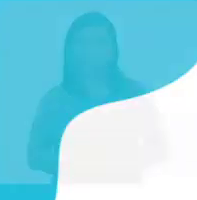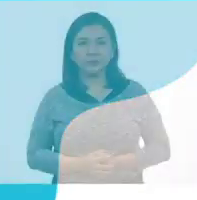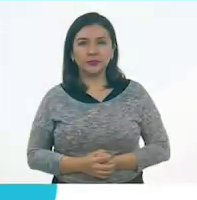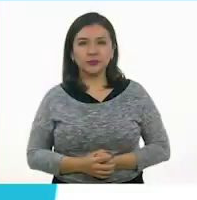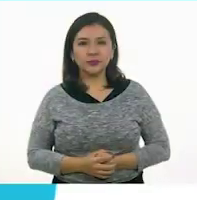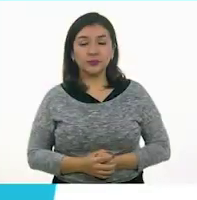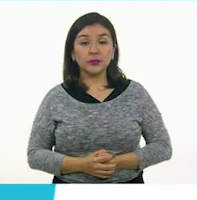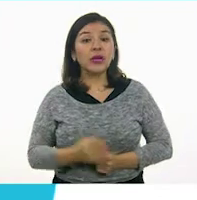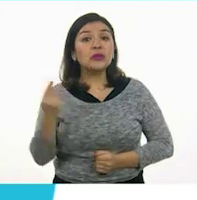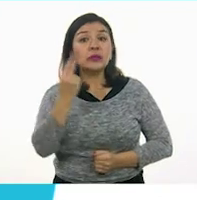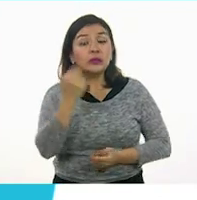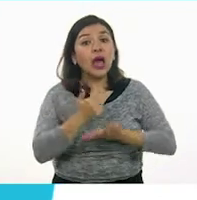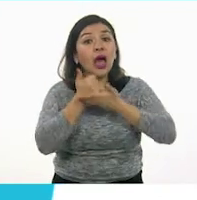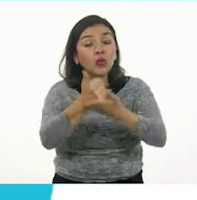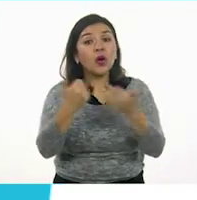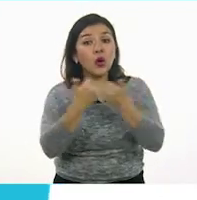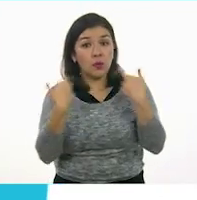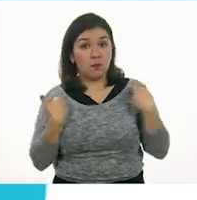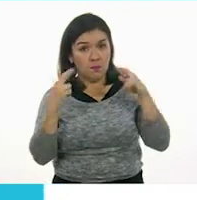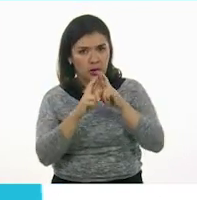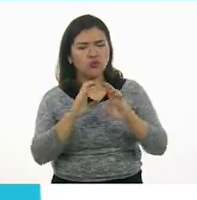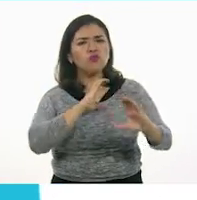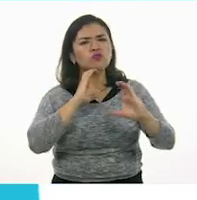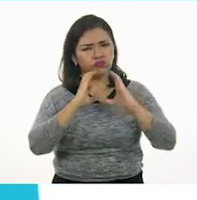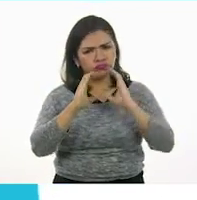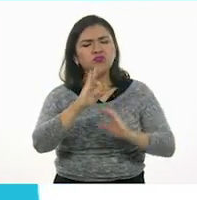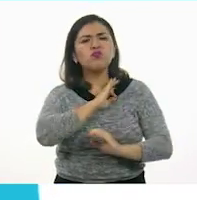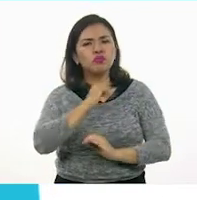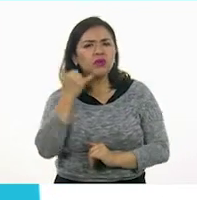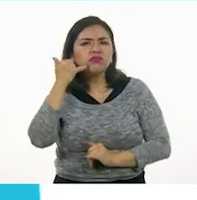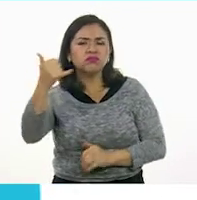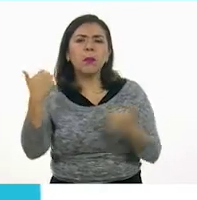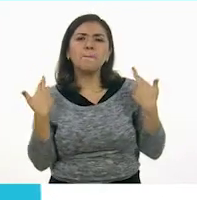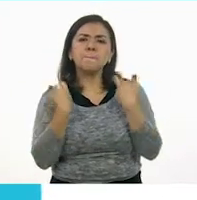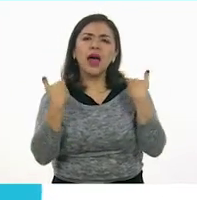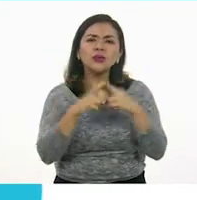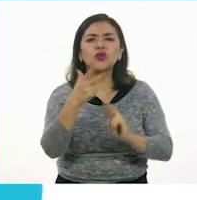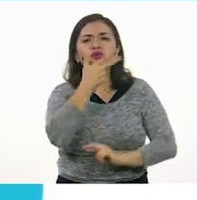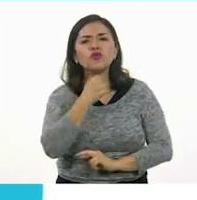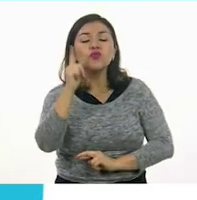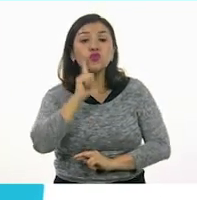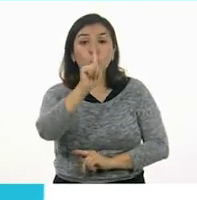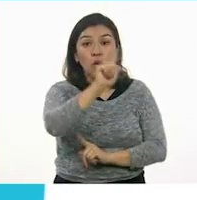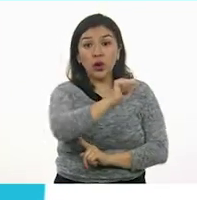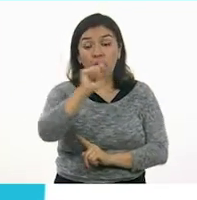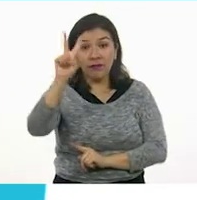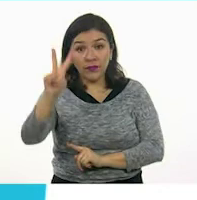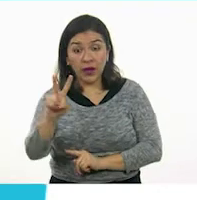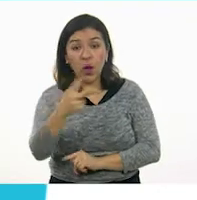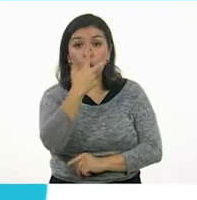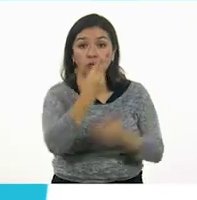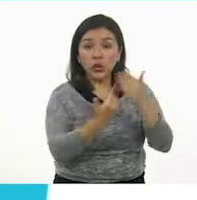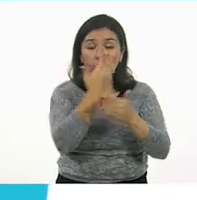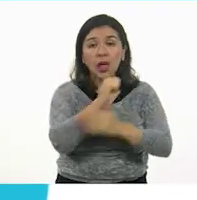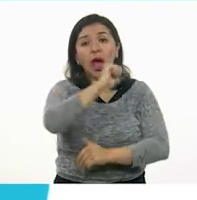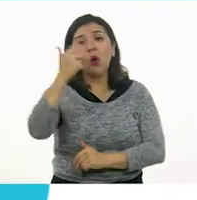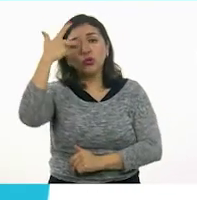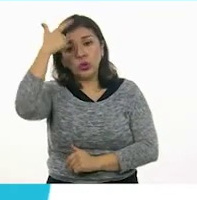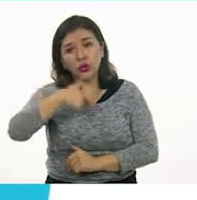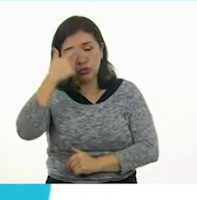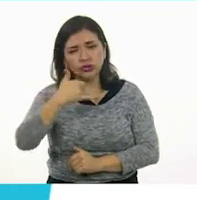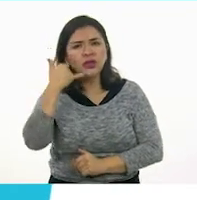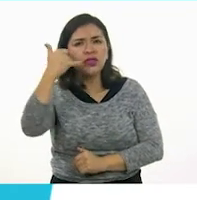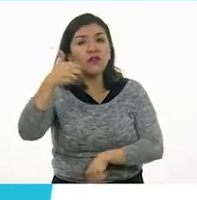Para solicitar apoyo pedagógico, comunícate con maestras y maestros de lunes a viernes, de 8 a 20 horas, al